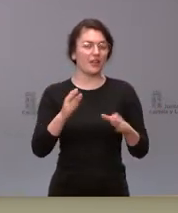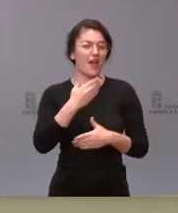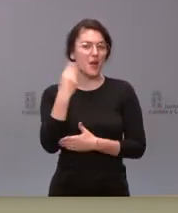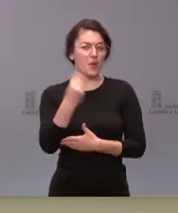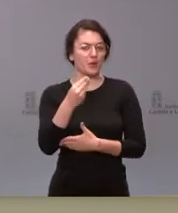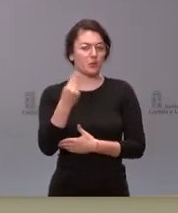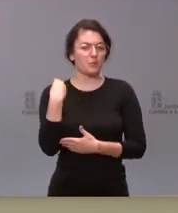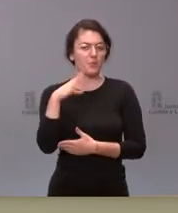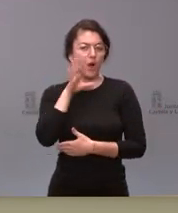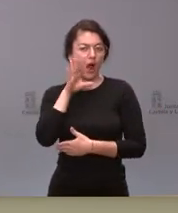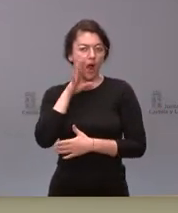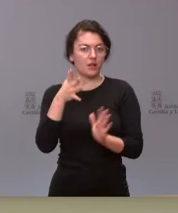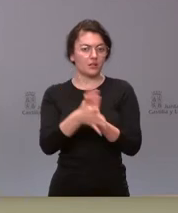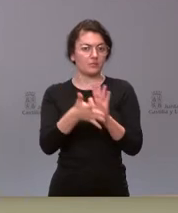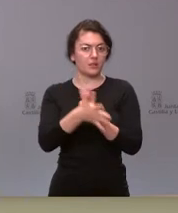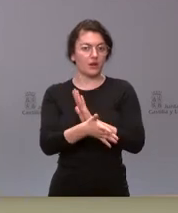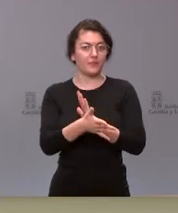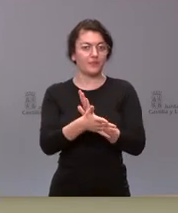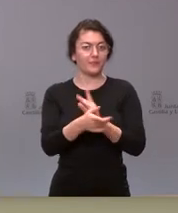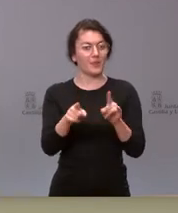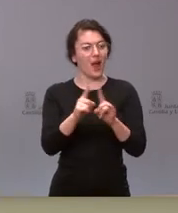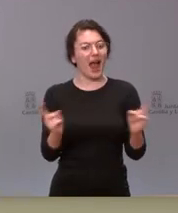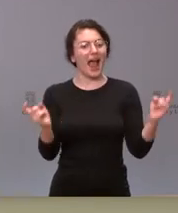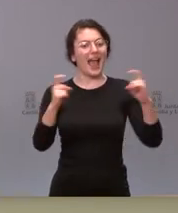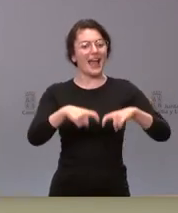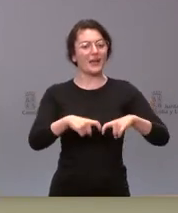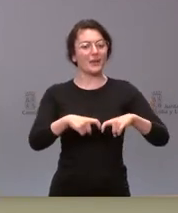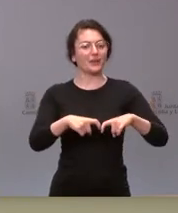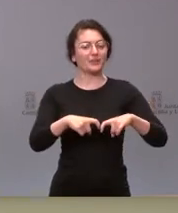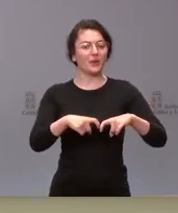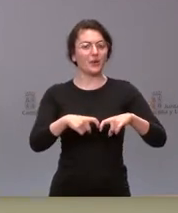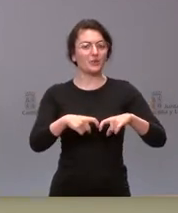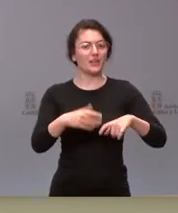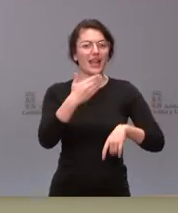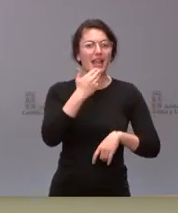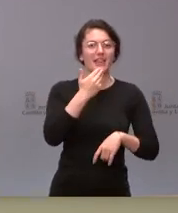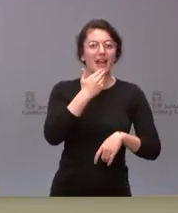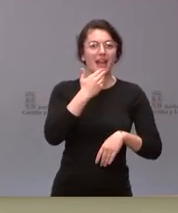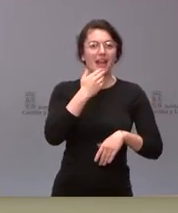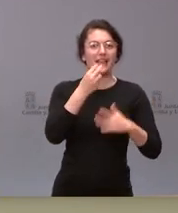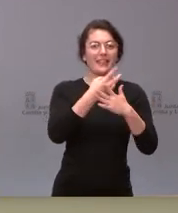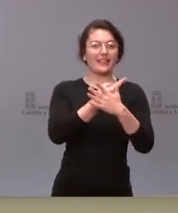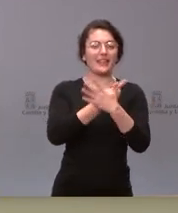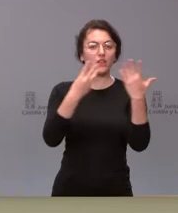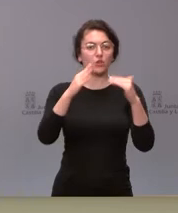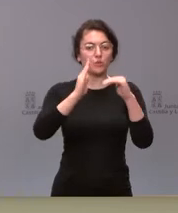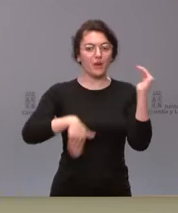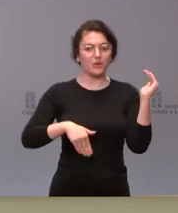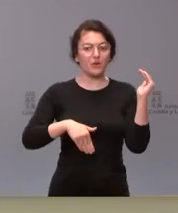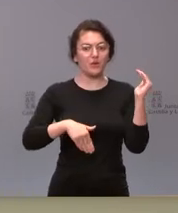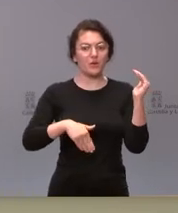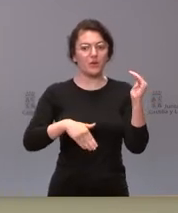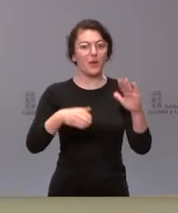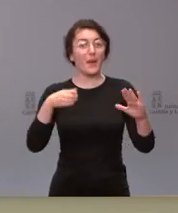en estos encuentros light ¿por qué no se va a permitir que entren mayores de edad personas